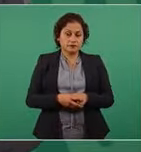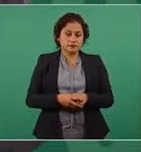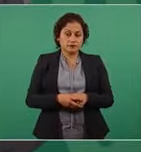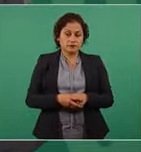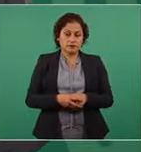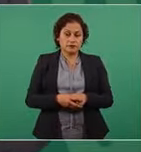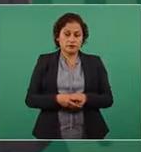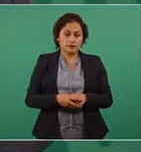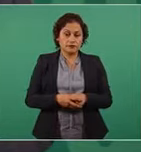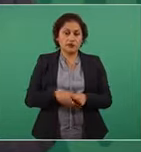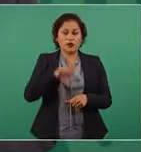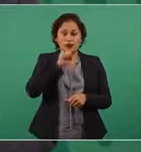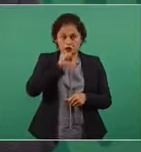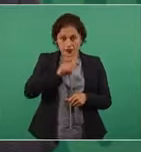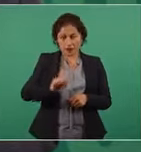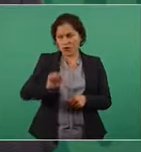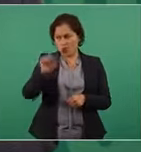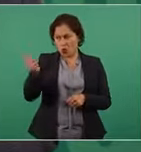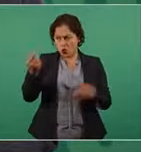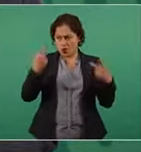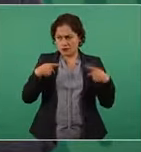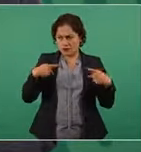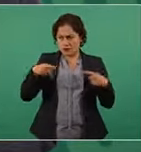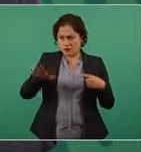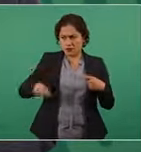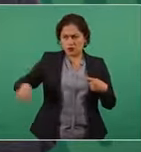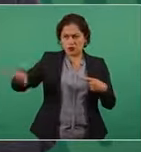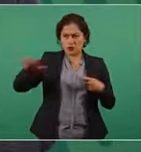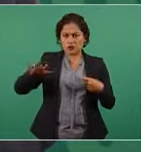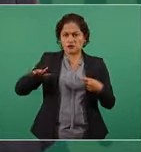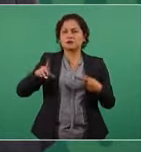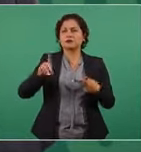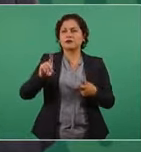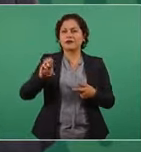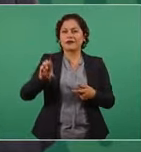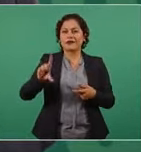buscaron de la barra